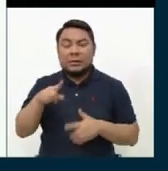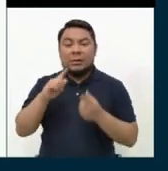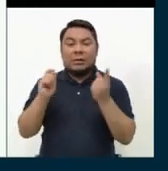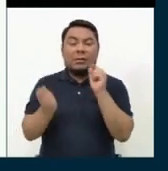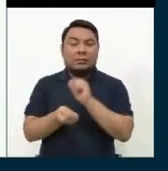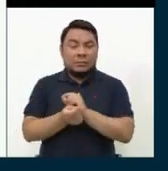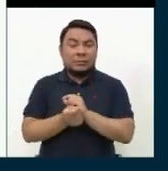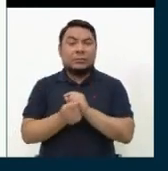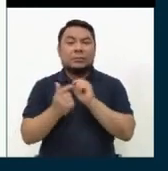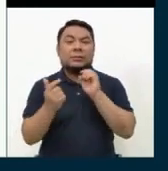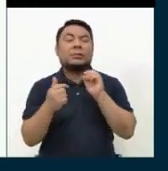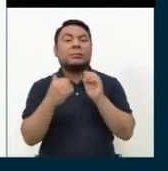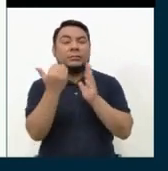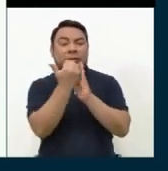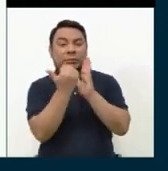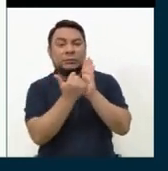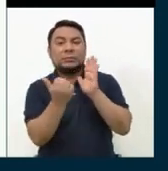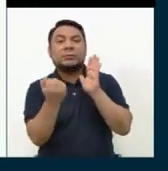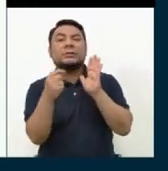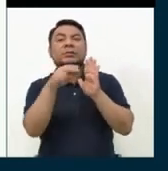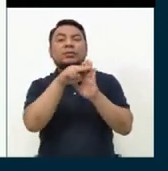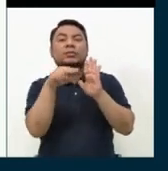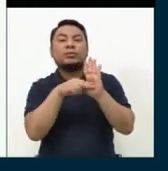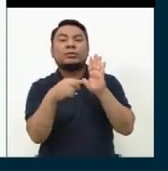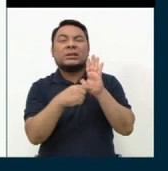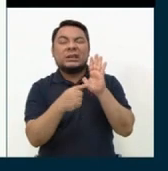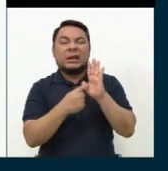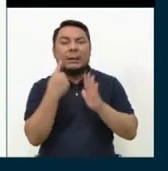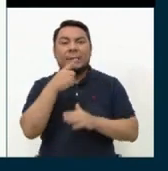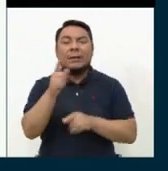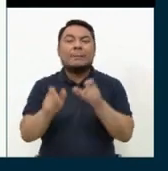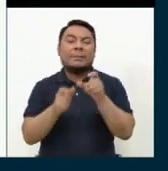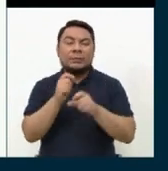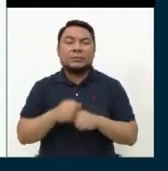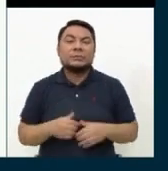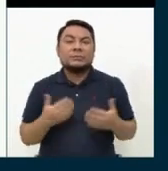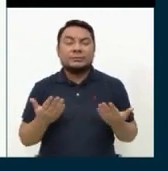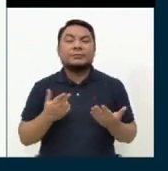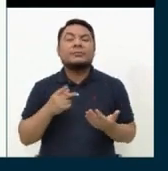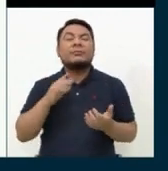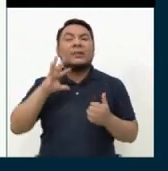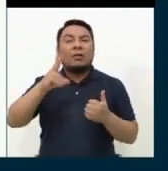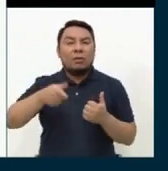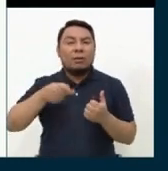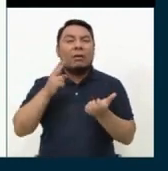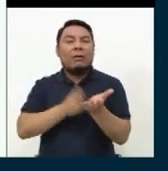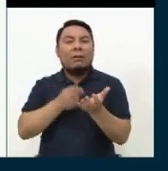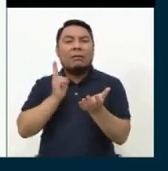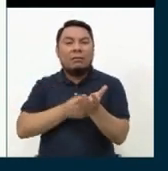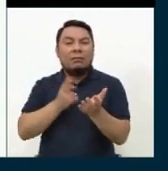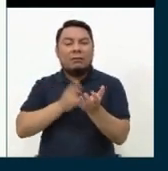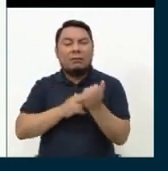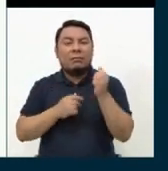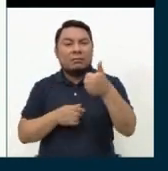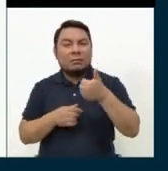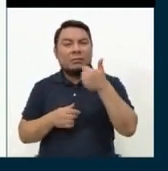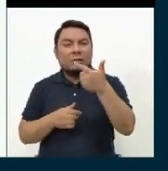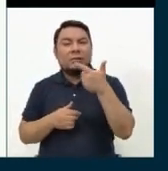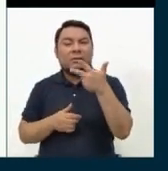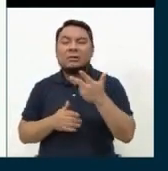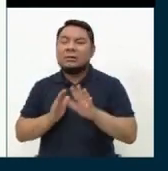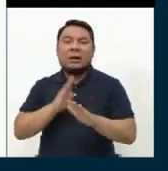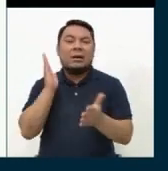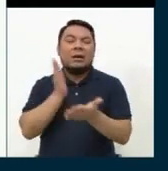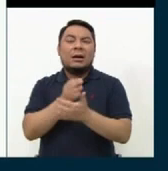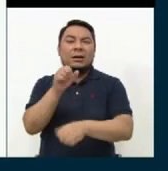Penal. Para las personas que cometen delitos en forma reincidente, se les aplique una pena efectiva.